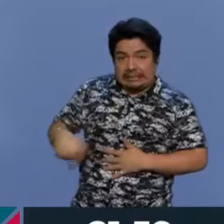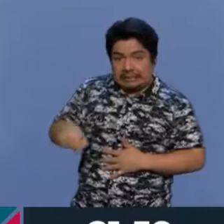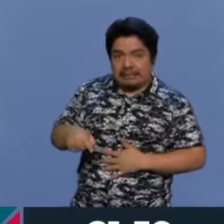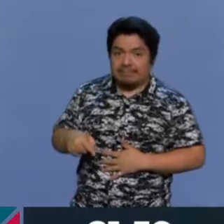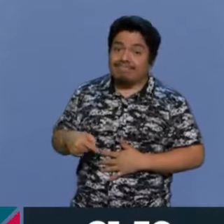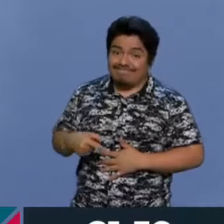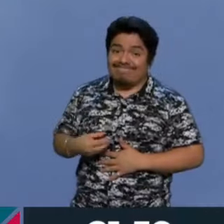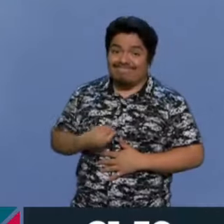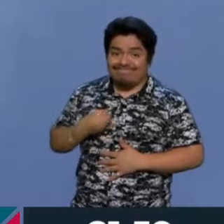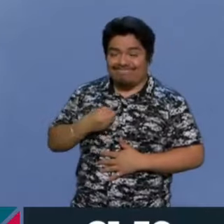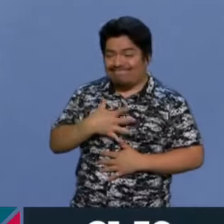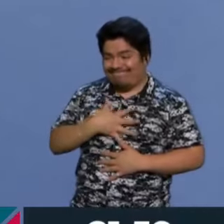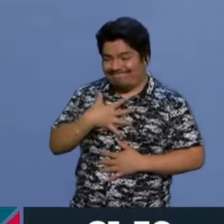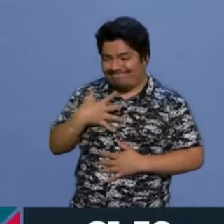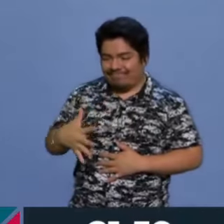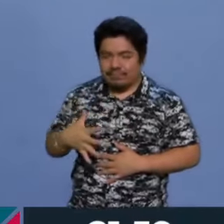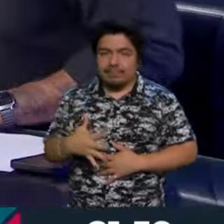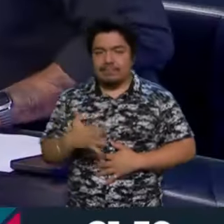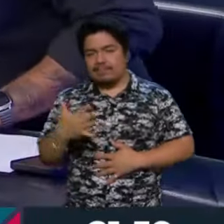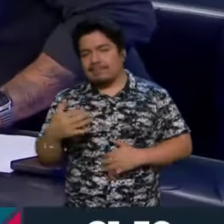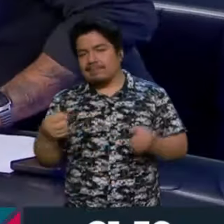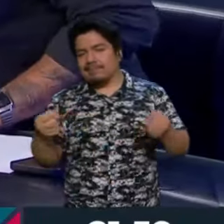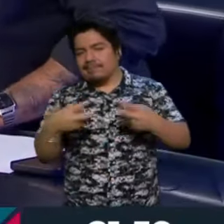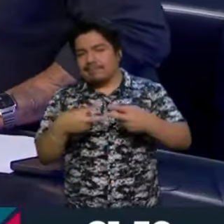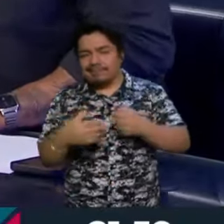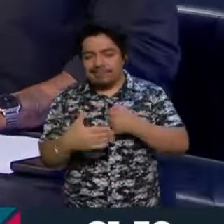general por la vida. Exactamente. Nos vemos por acá. La próxima semana.